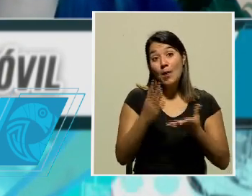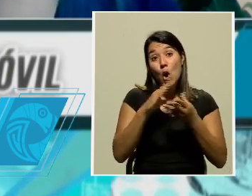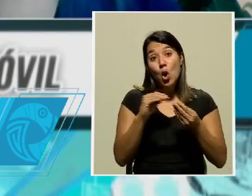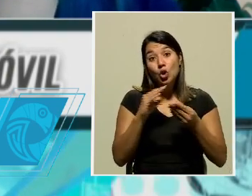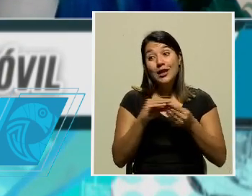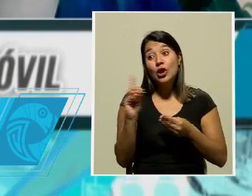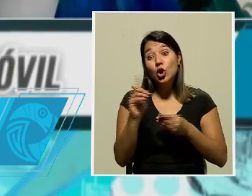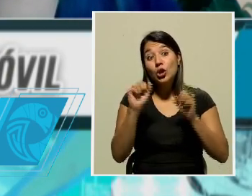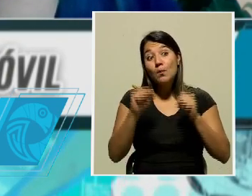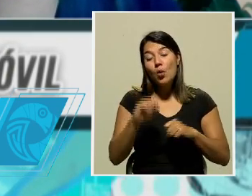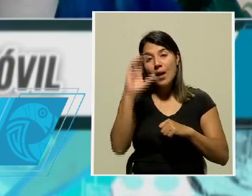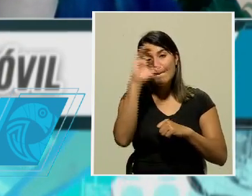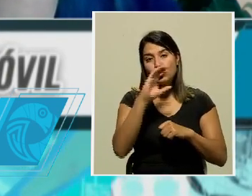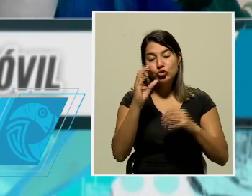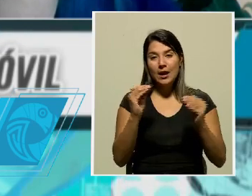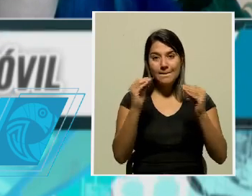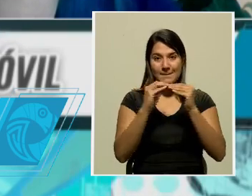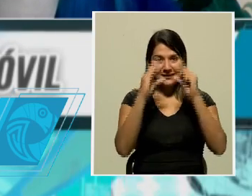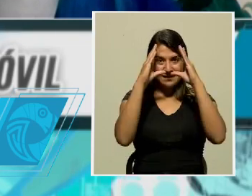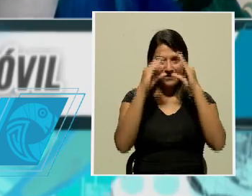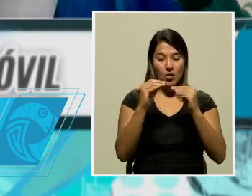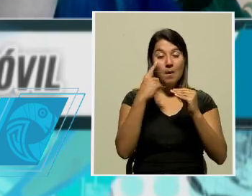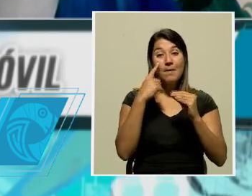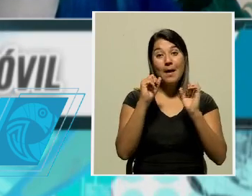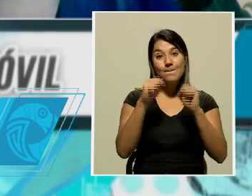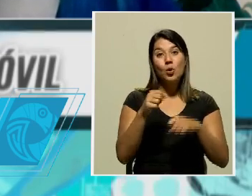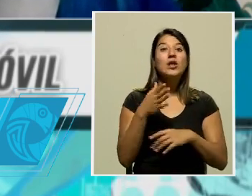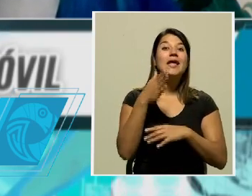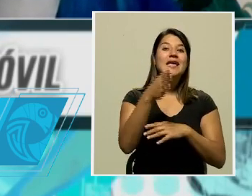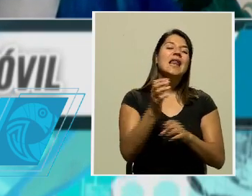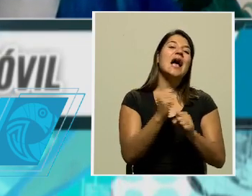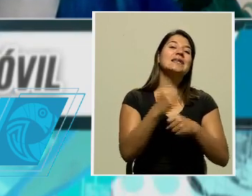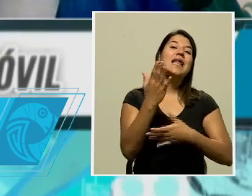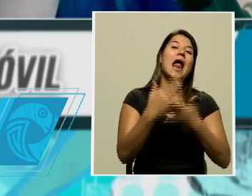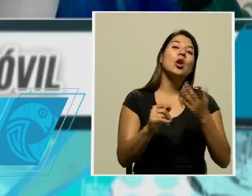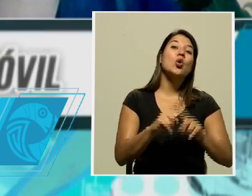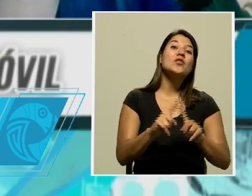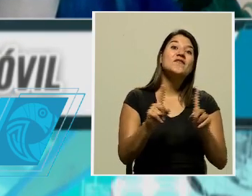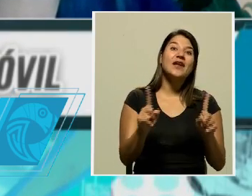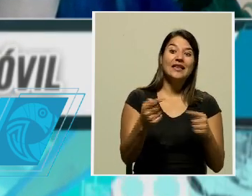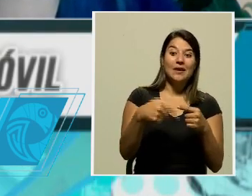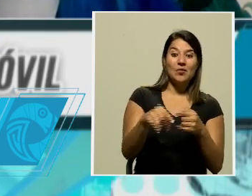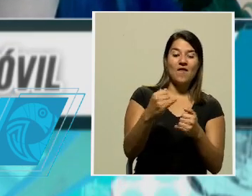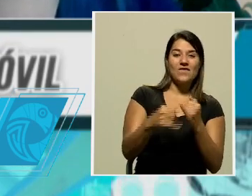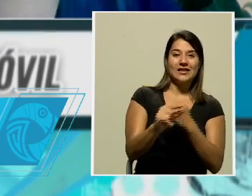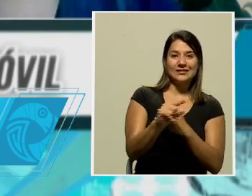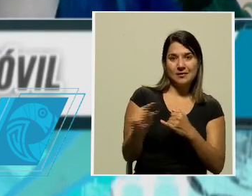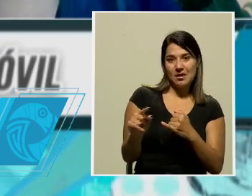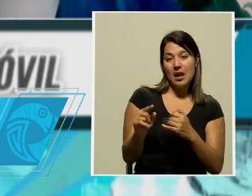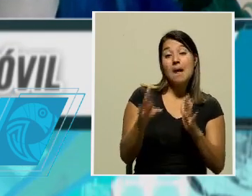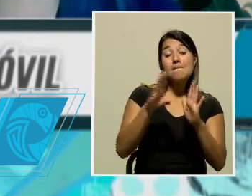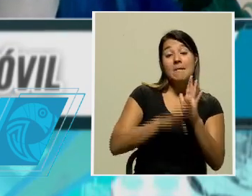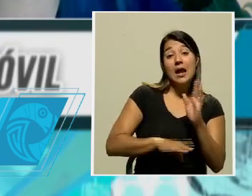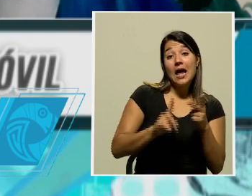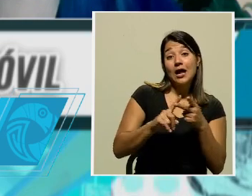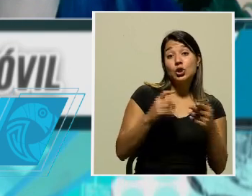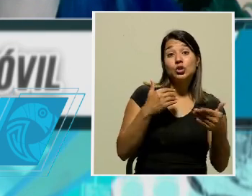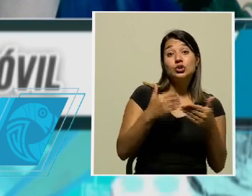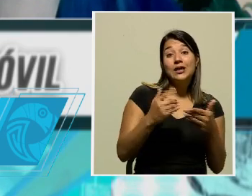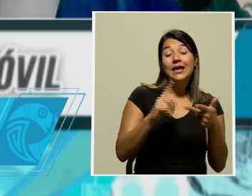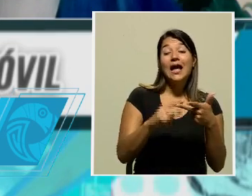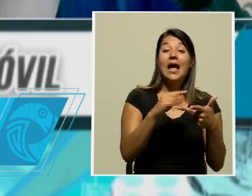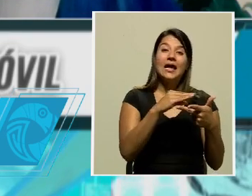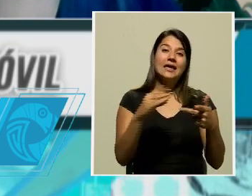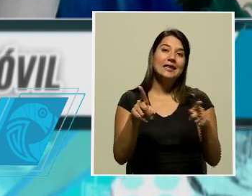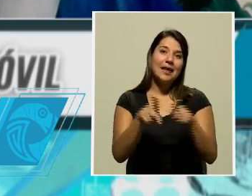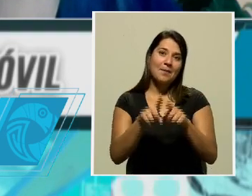opciones que puedan buscar para poder ir a hacer algo diferente este fin de semana, que sea económico, cercano y por supuesto